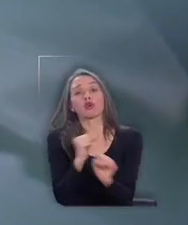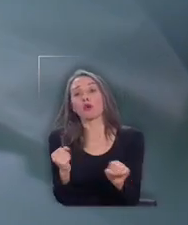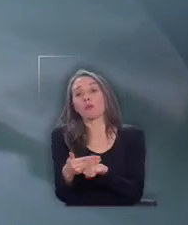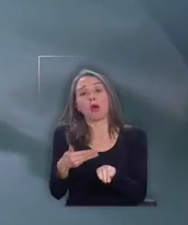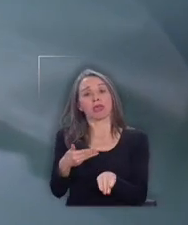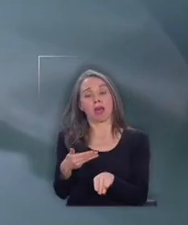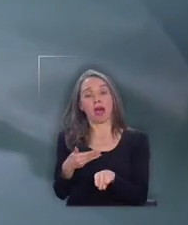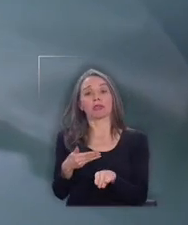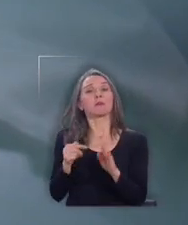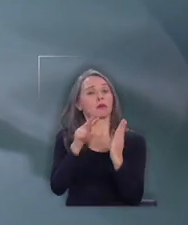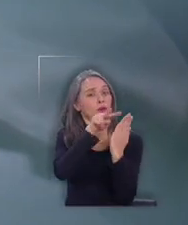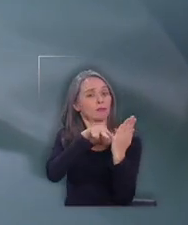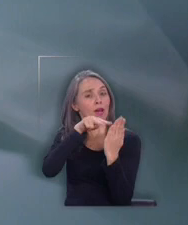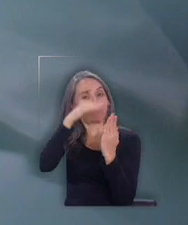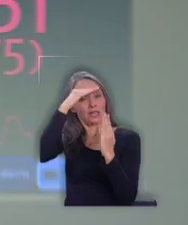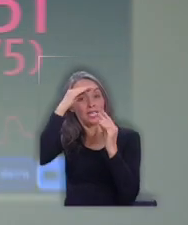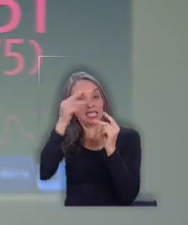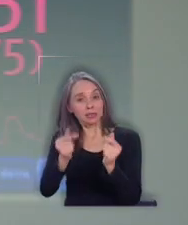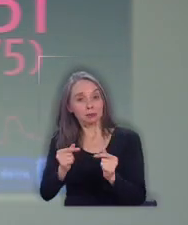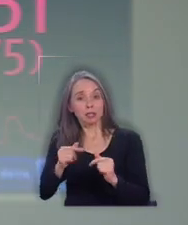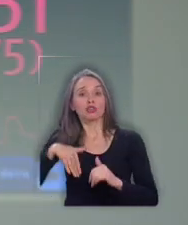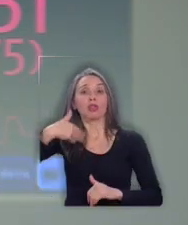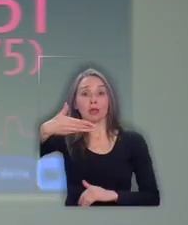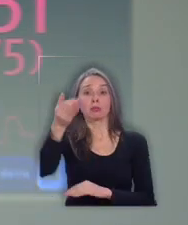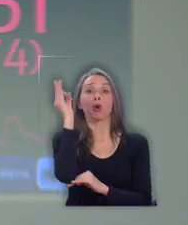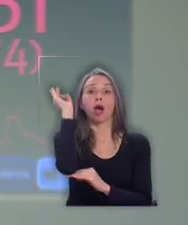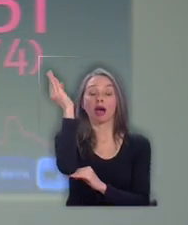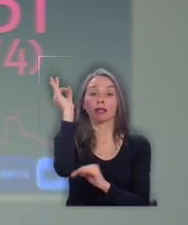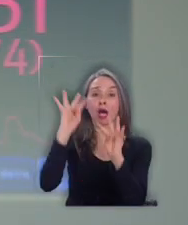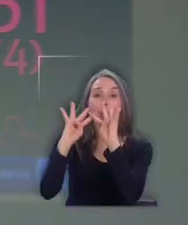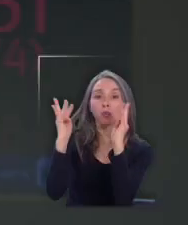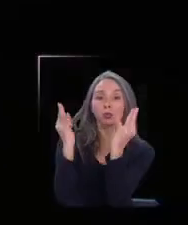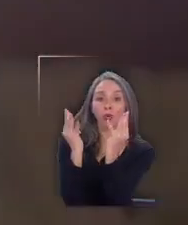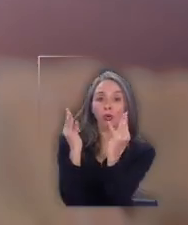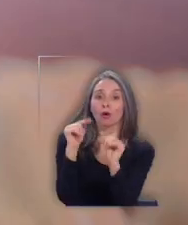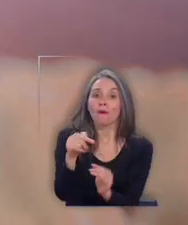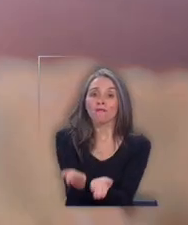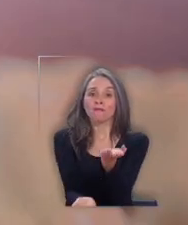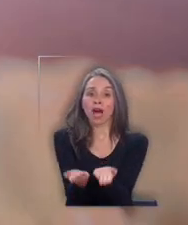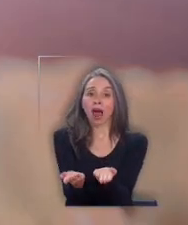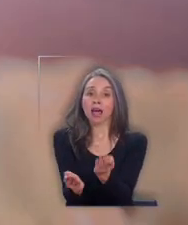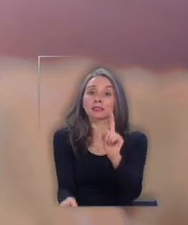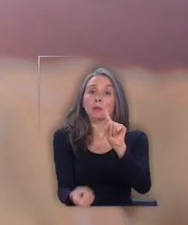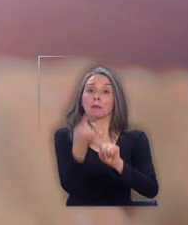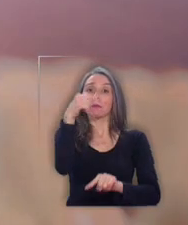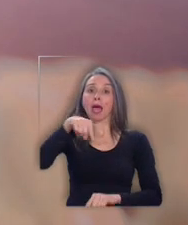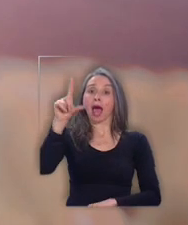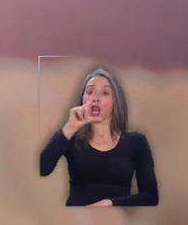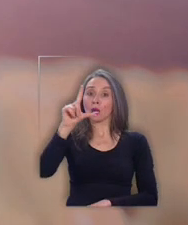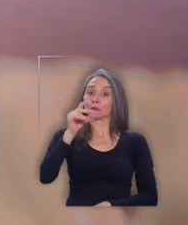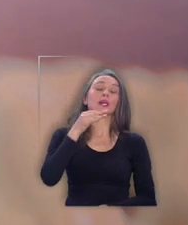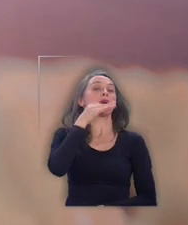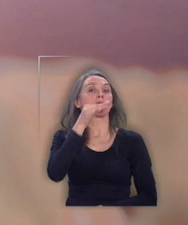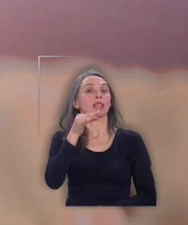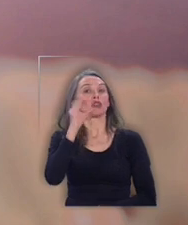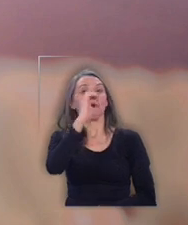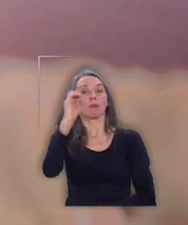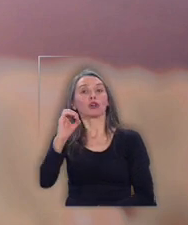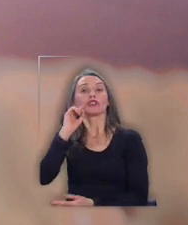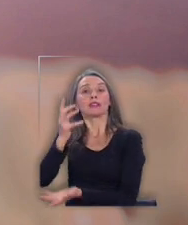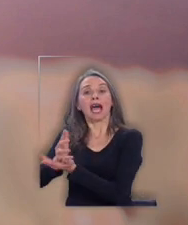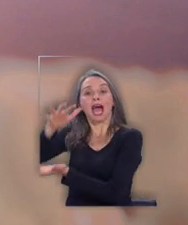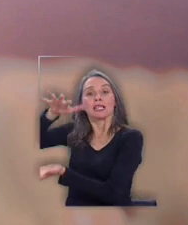analizará con los expertos en una futura reunión. En el balance de este lunes, por primera vez se determinó que el porcentaje de ventiladores